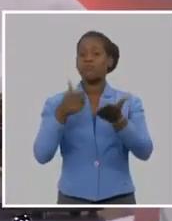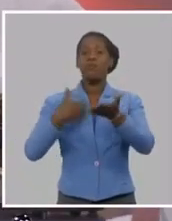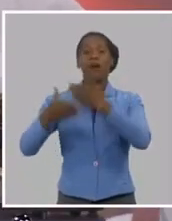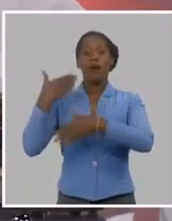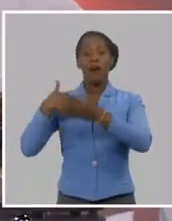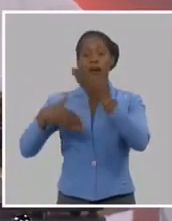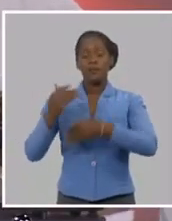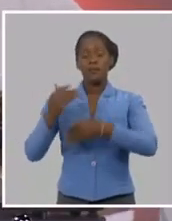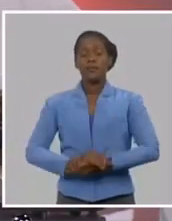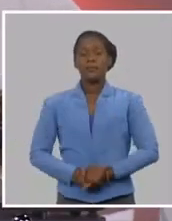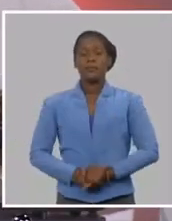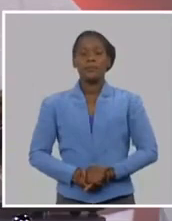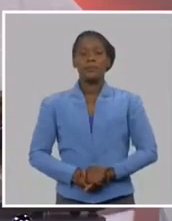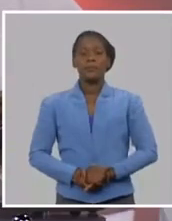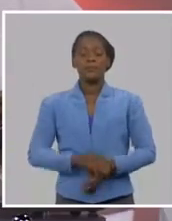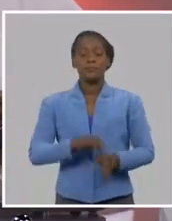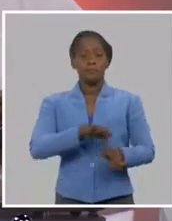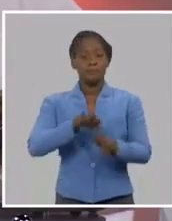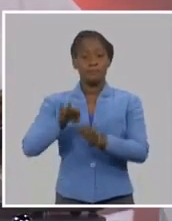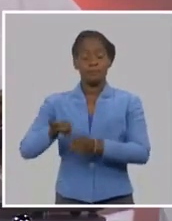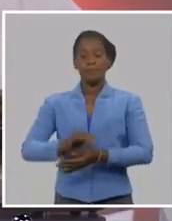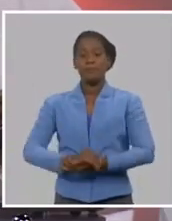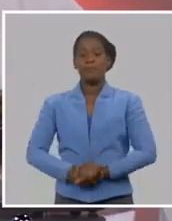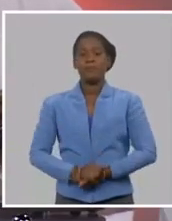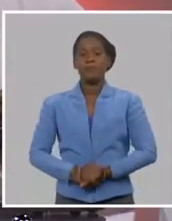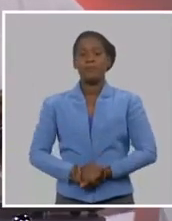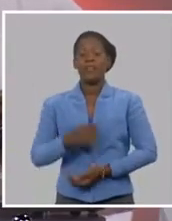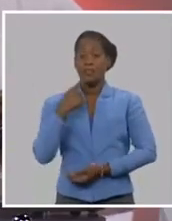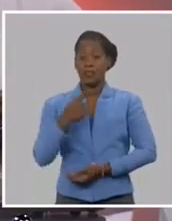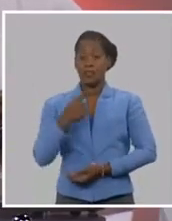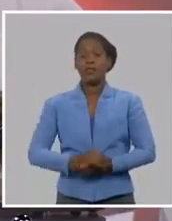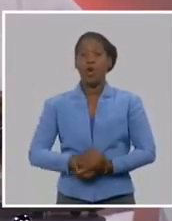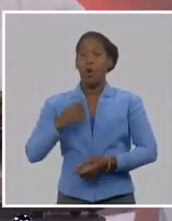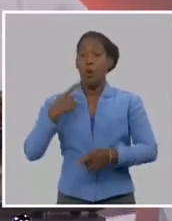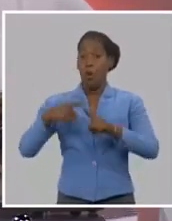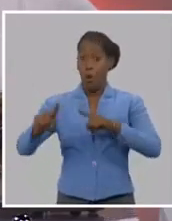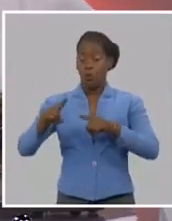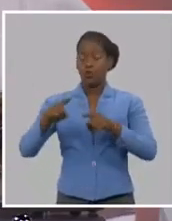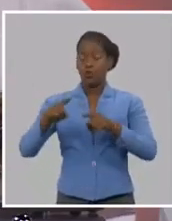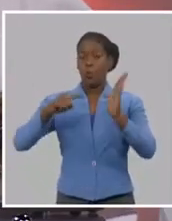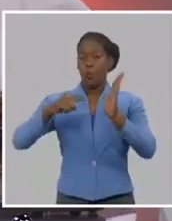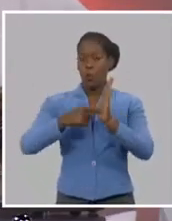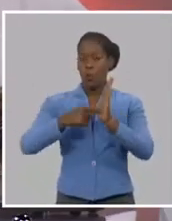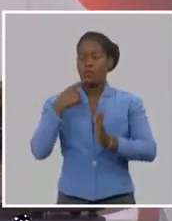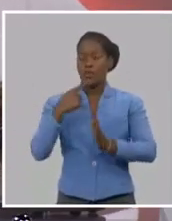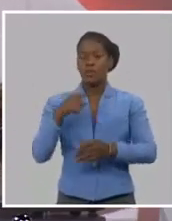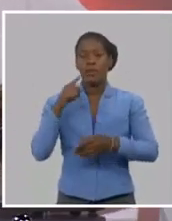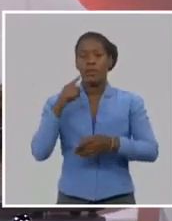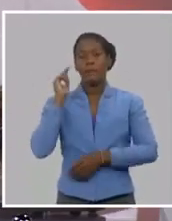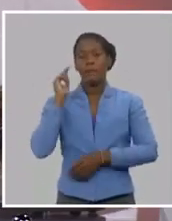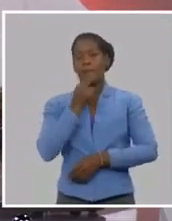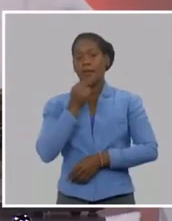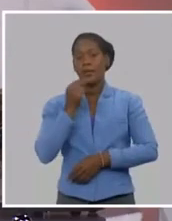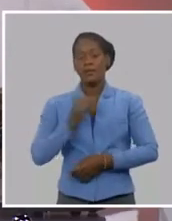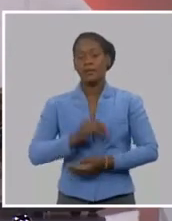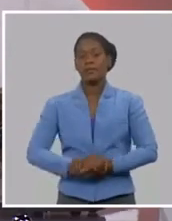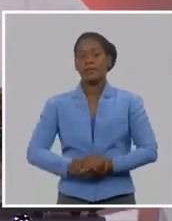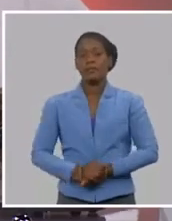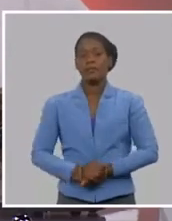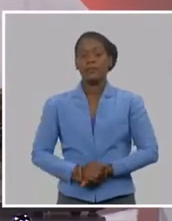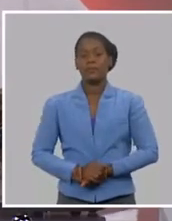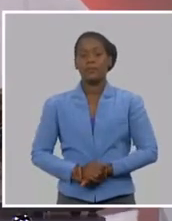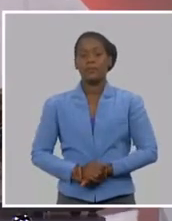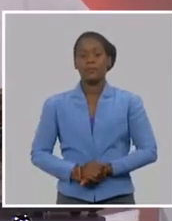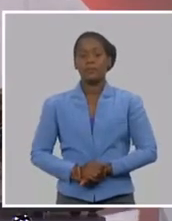una ha de ser nuestra América, esta América, del bravo a la Patagonia, pues que lo es, que lo es